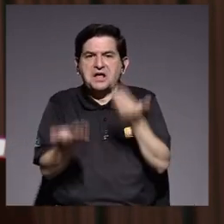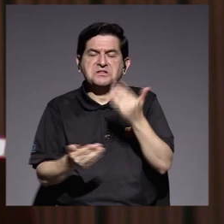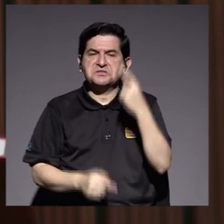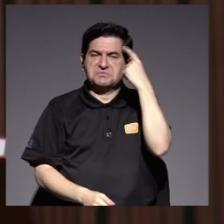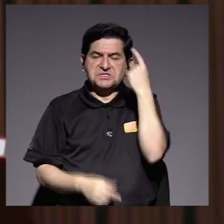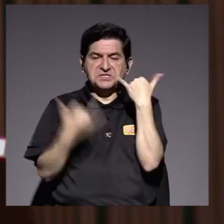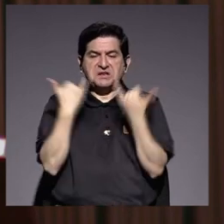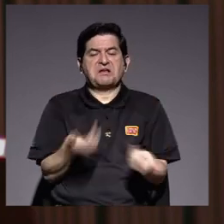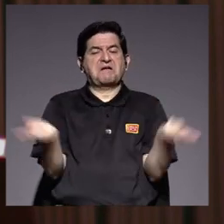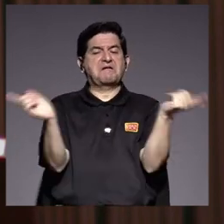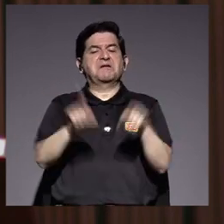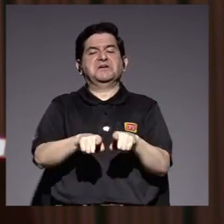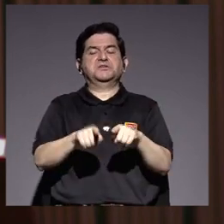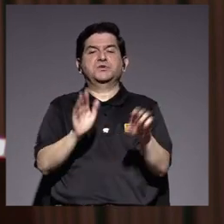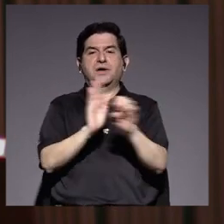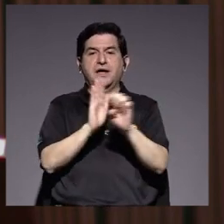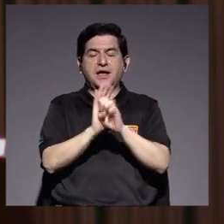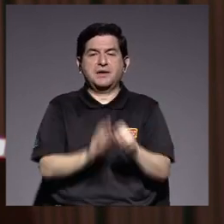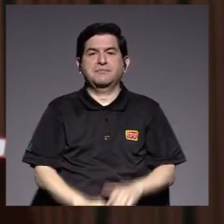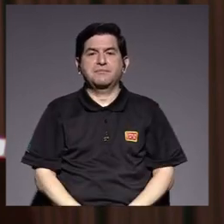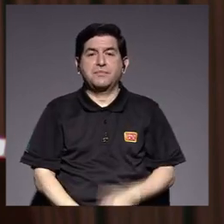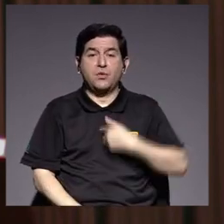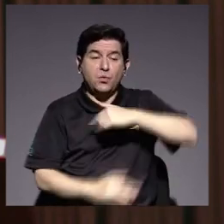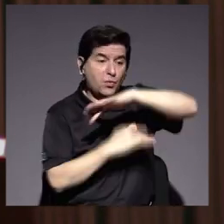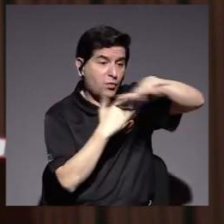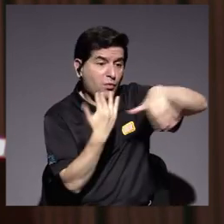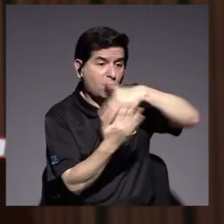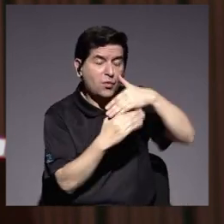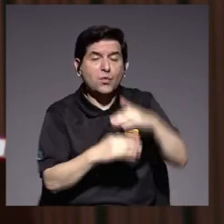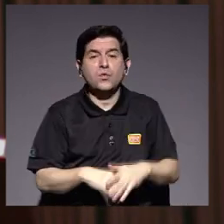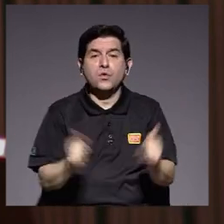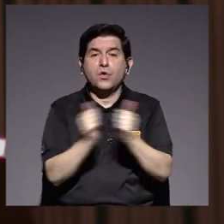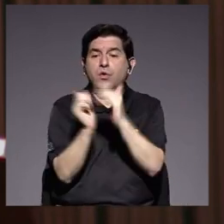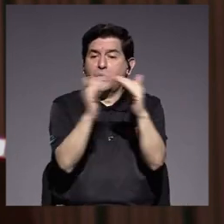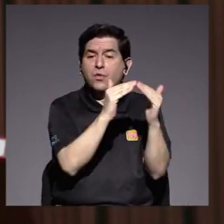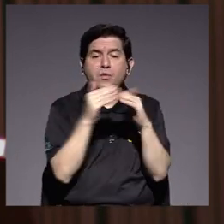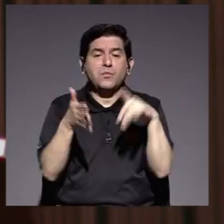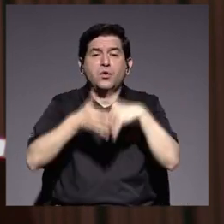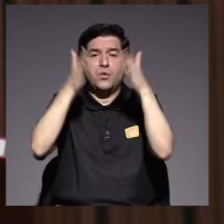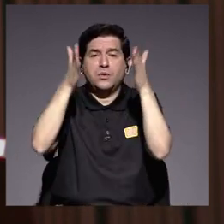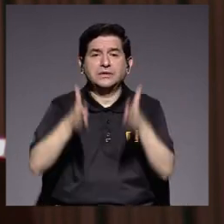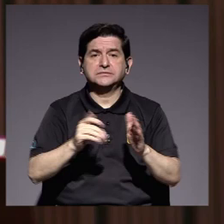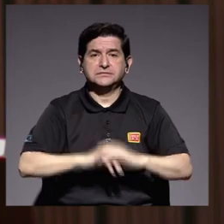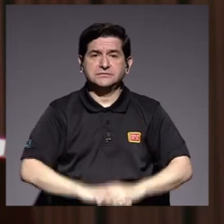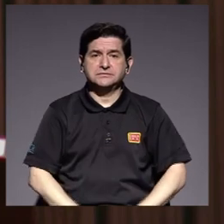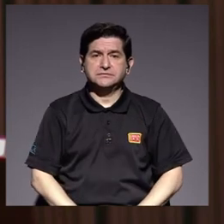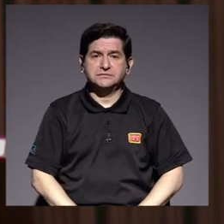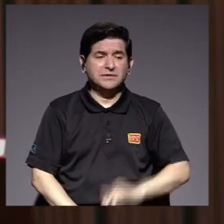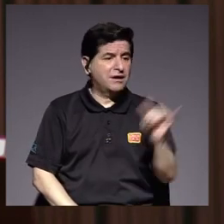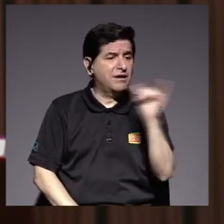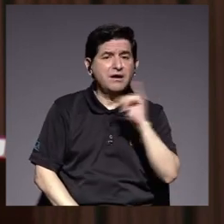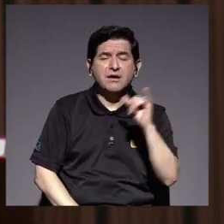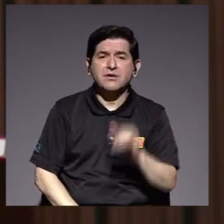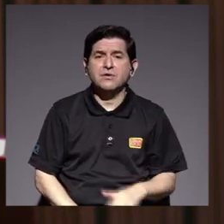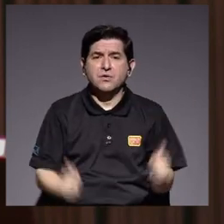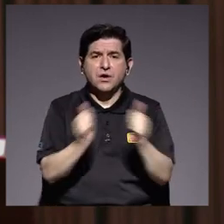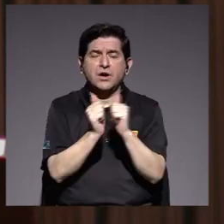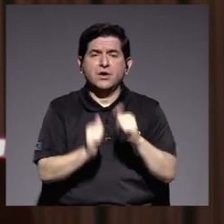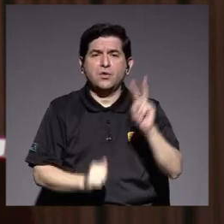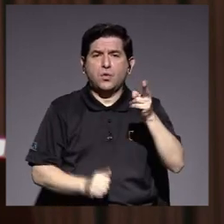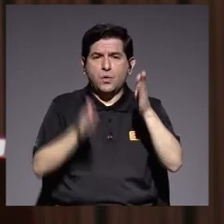como un hecho, tales como el poder interactuar en persona con la población estudiantil, así como con nuestras